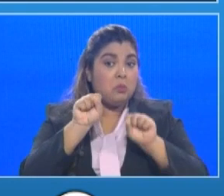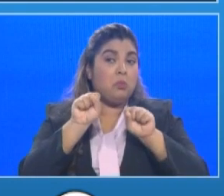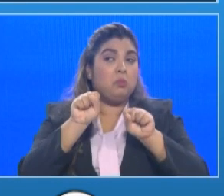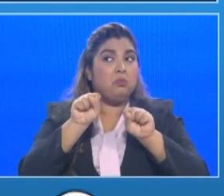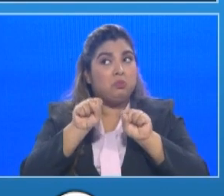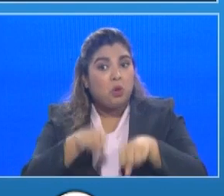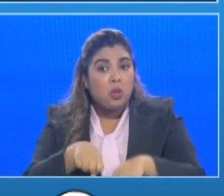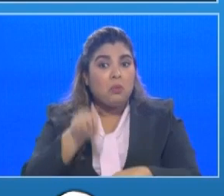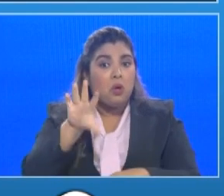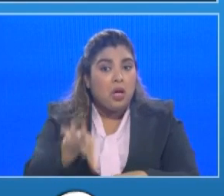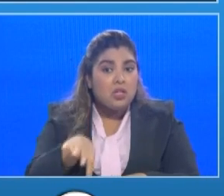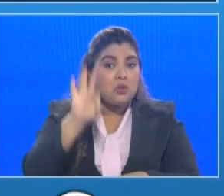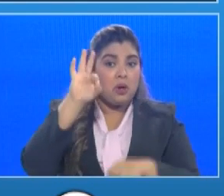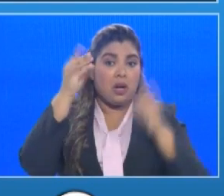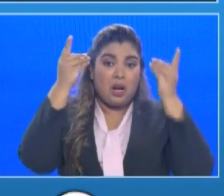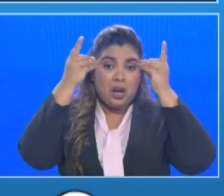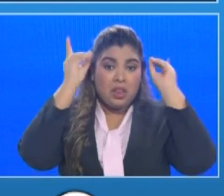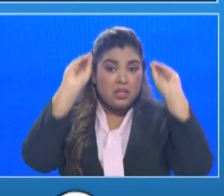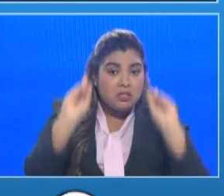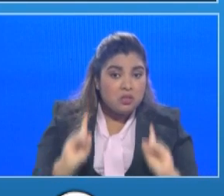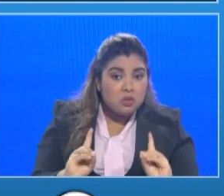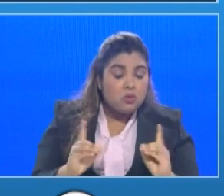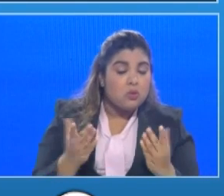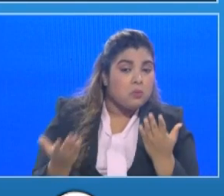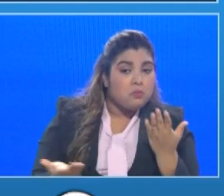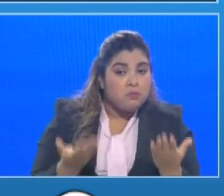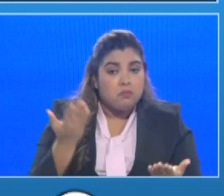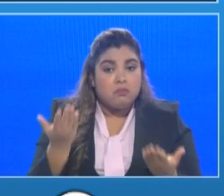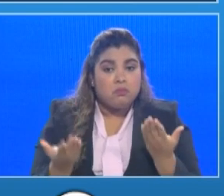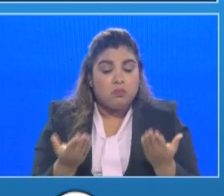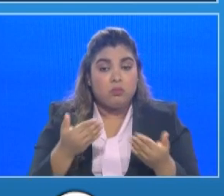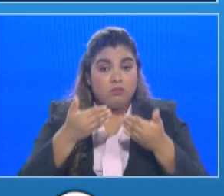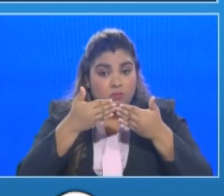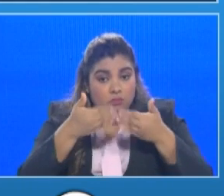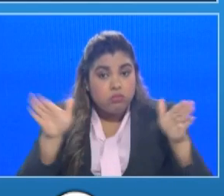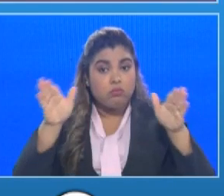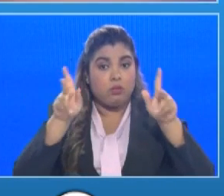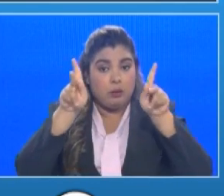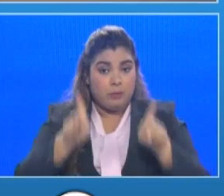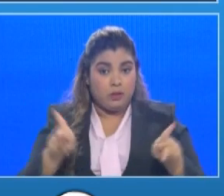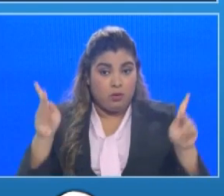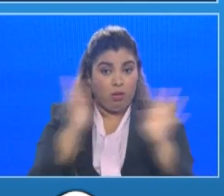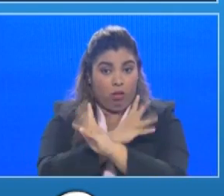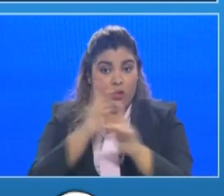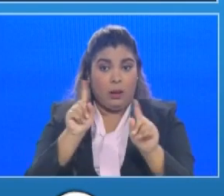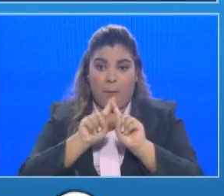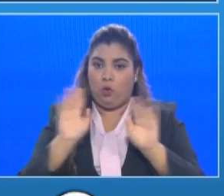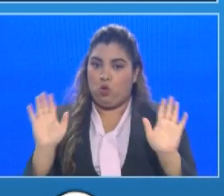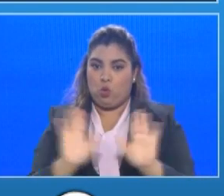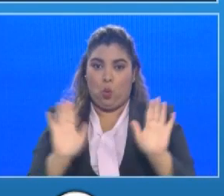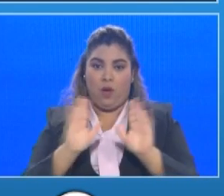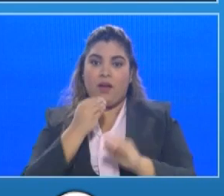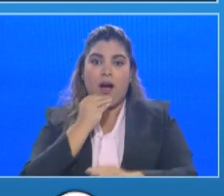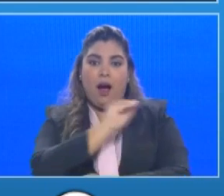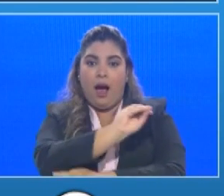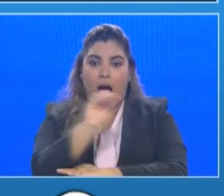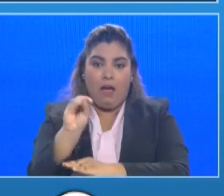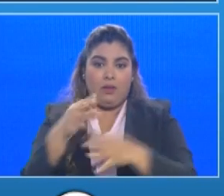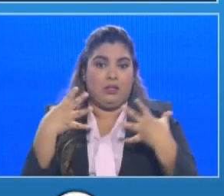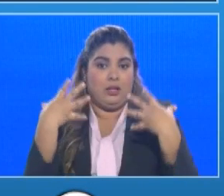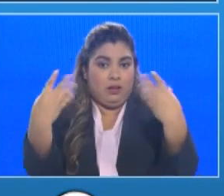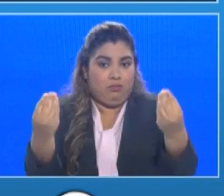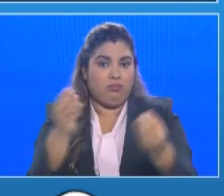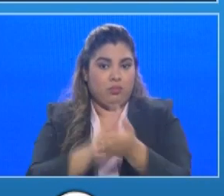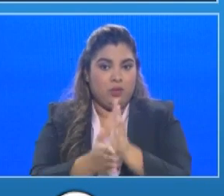una vez que se adopte la decisión de levantar cuarentena que todavía no se ha tomado realmente y